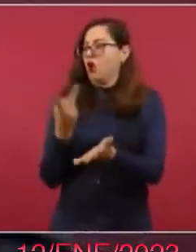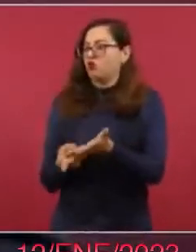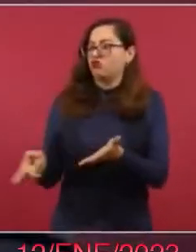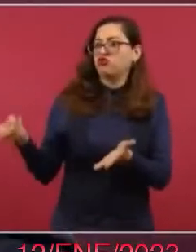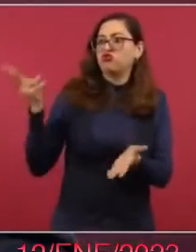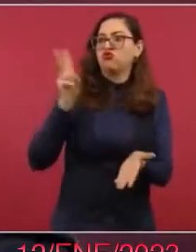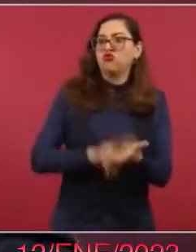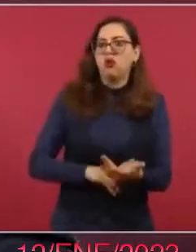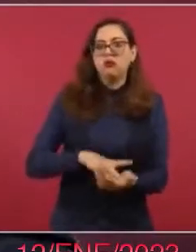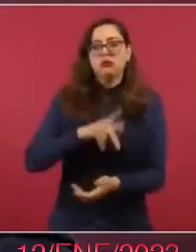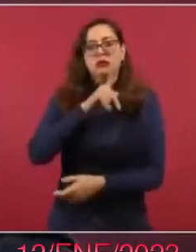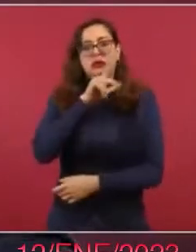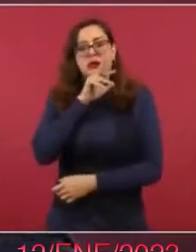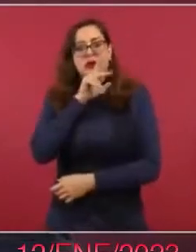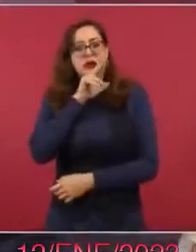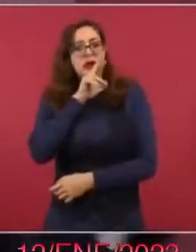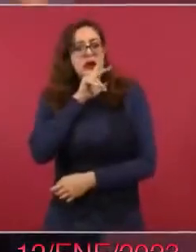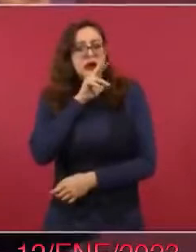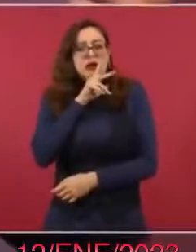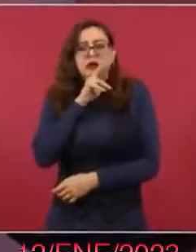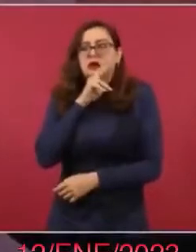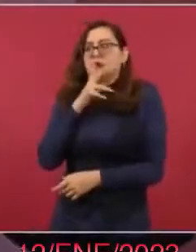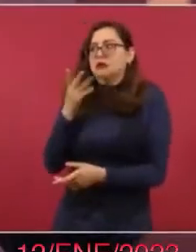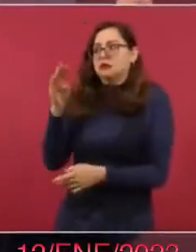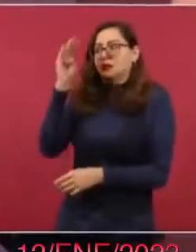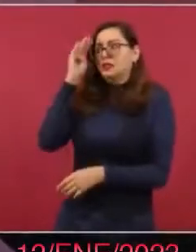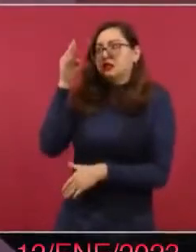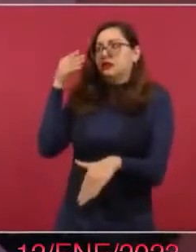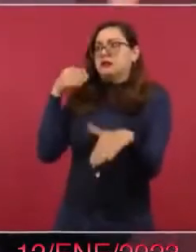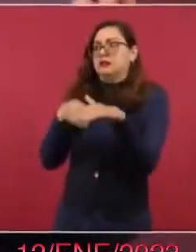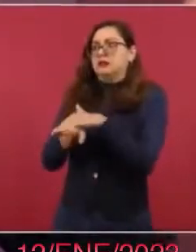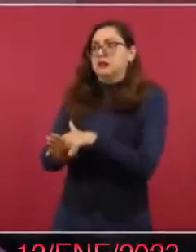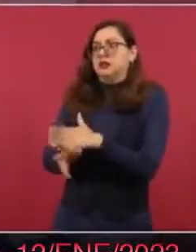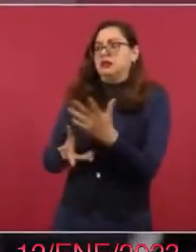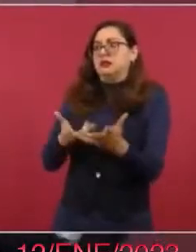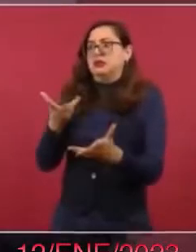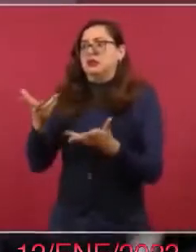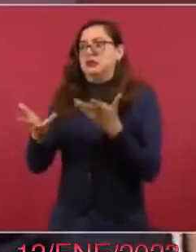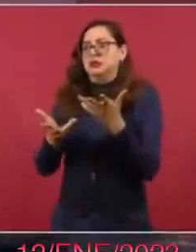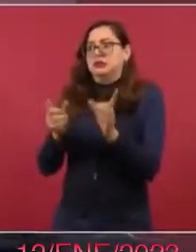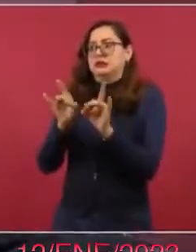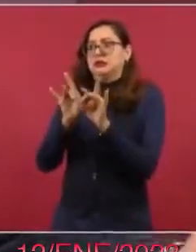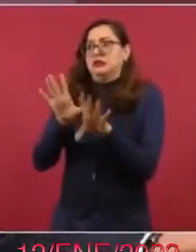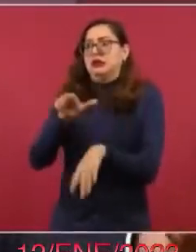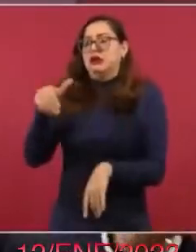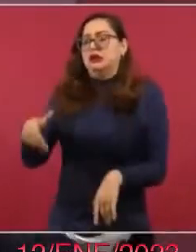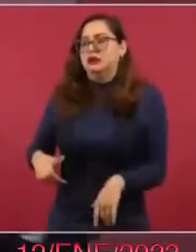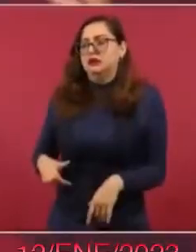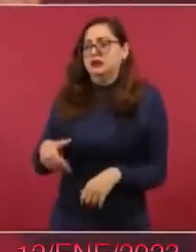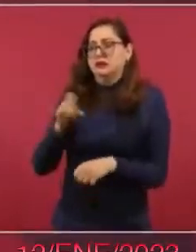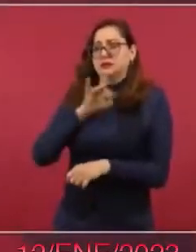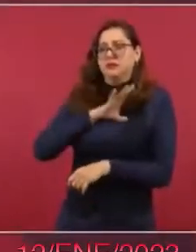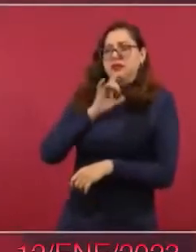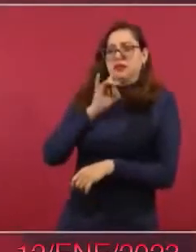preocupación de algún accidente en el metro